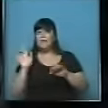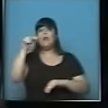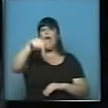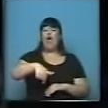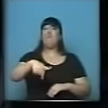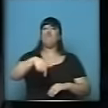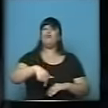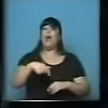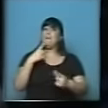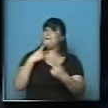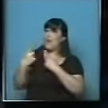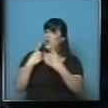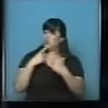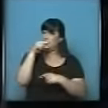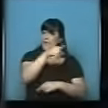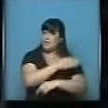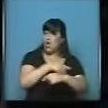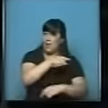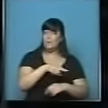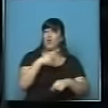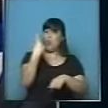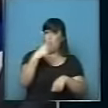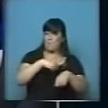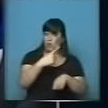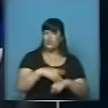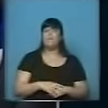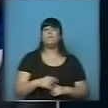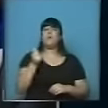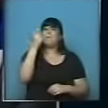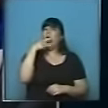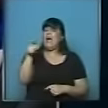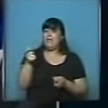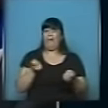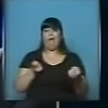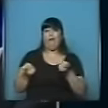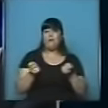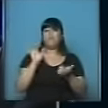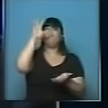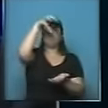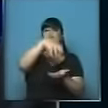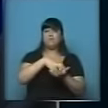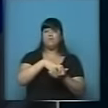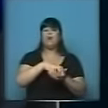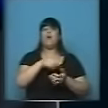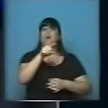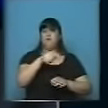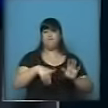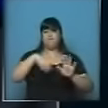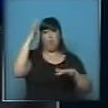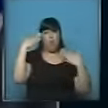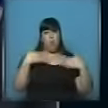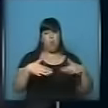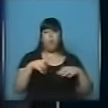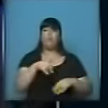vamos a la parte de las preguntas. Daniel Scioli, un minuto. Macri administra el distrito de ingreso per cápita más grande del país.